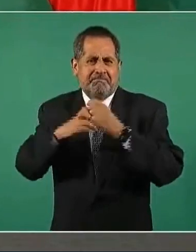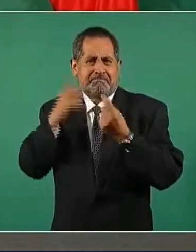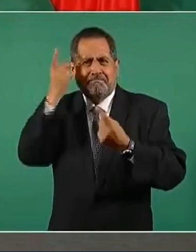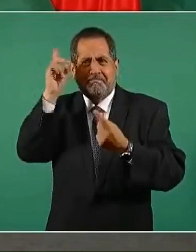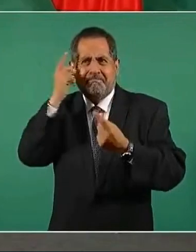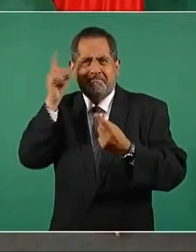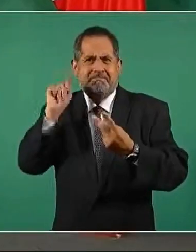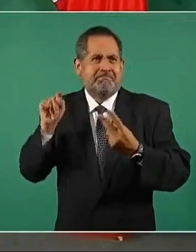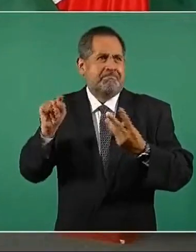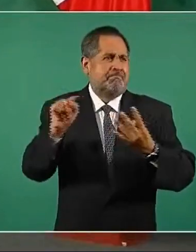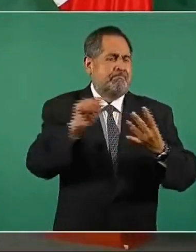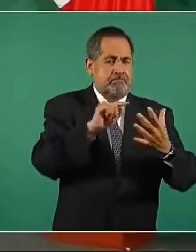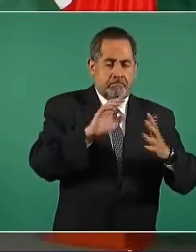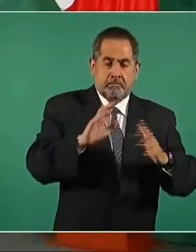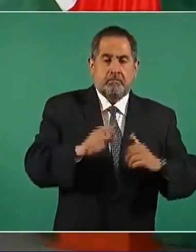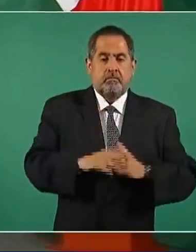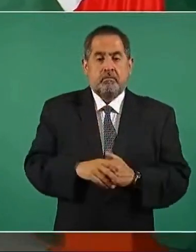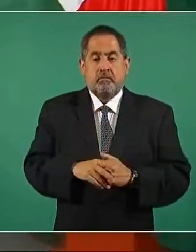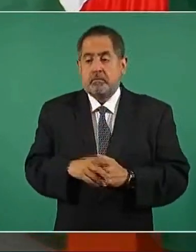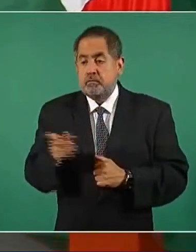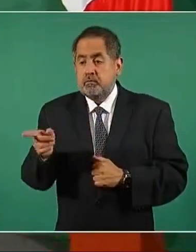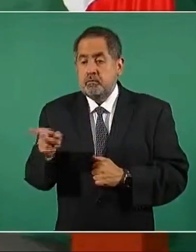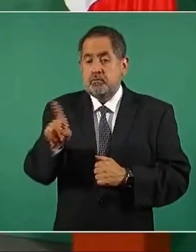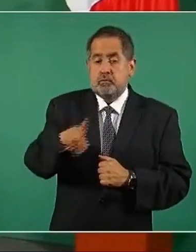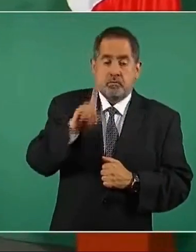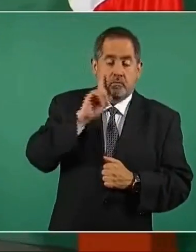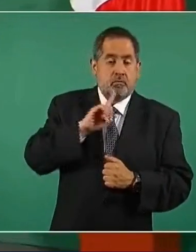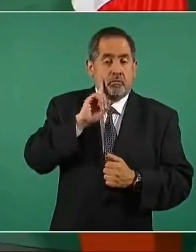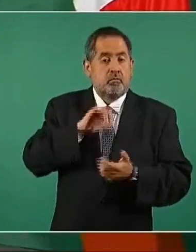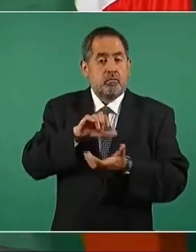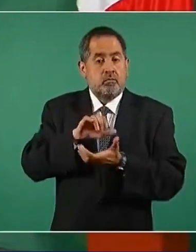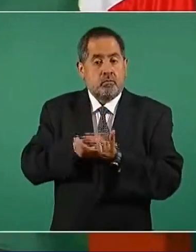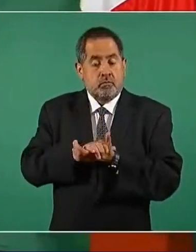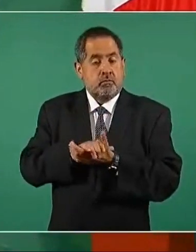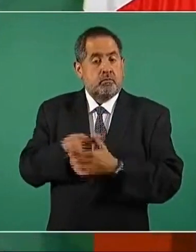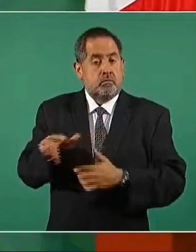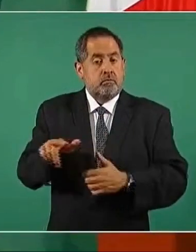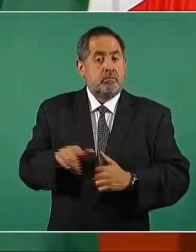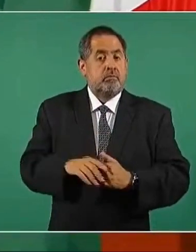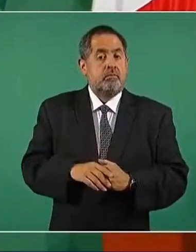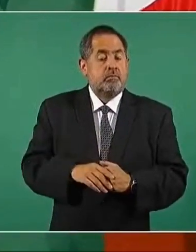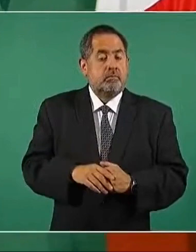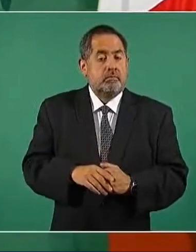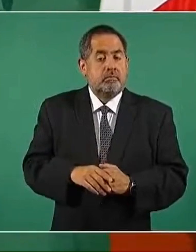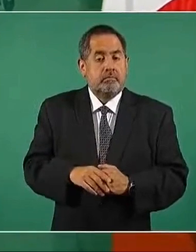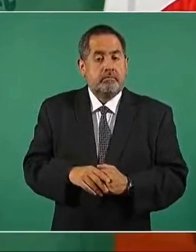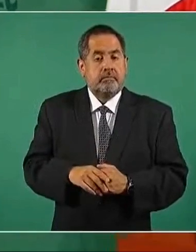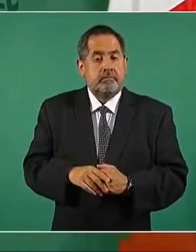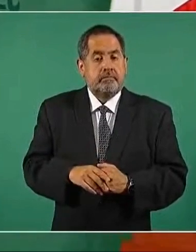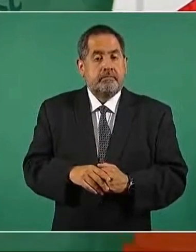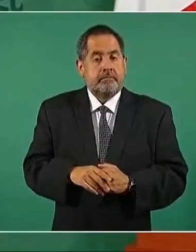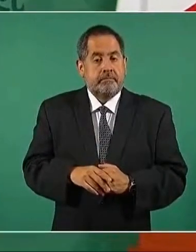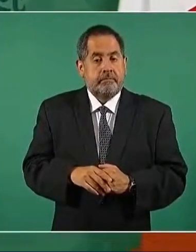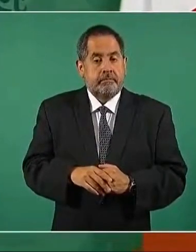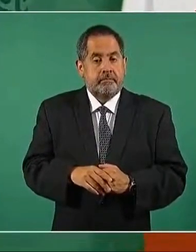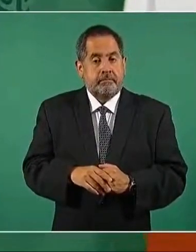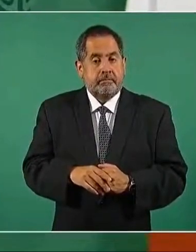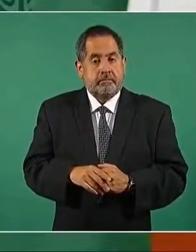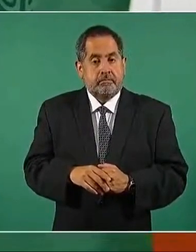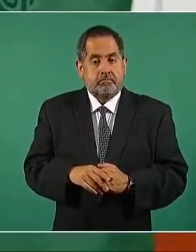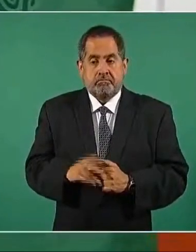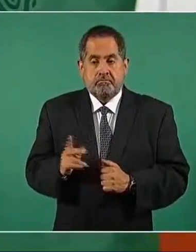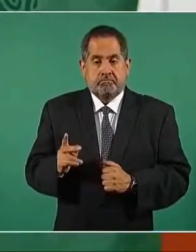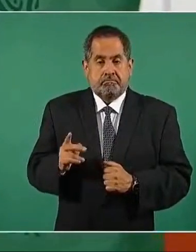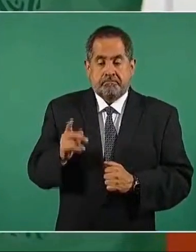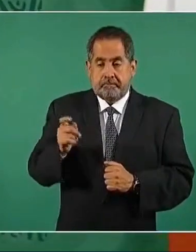Pues su esposa se pone de